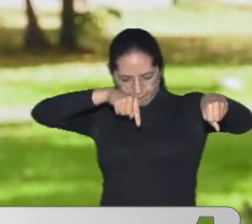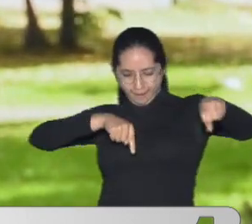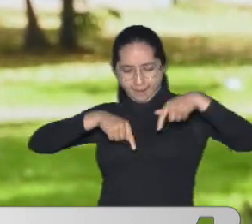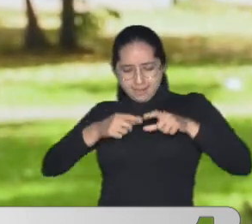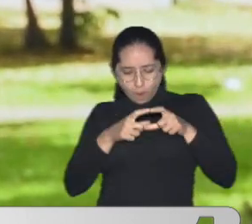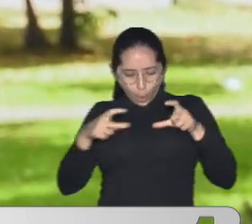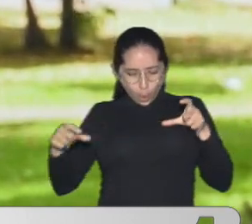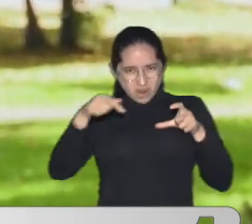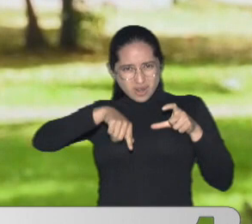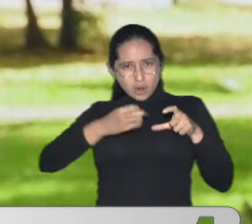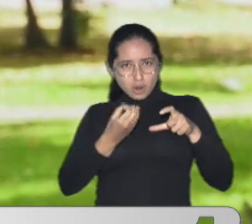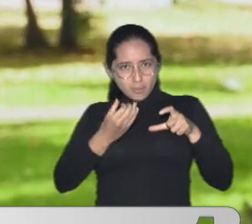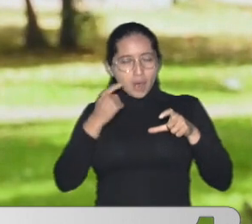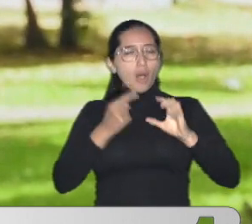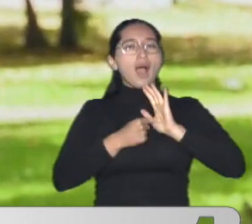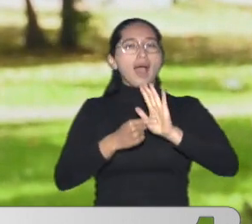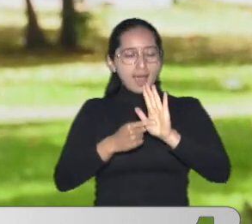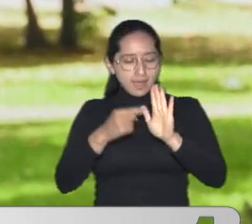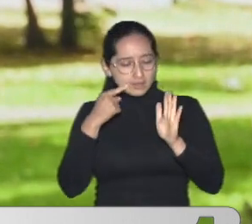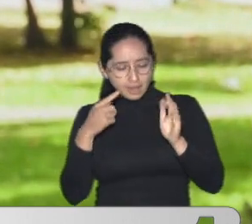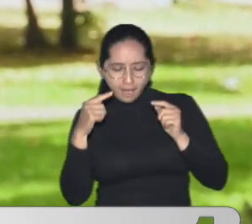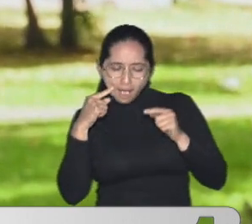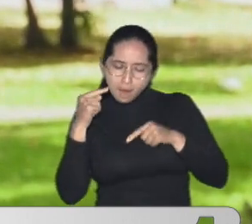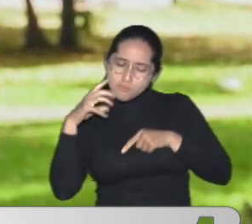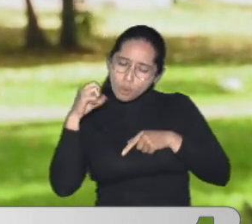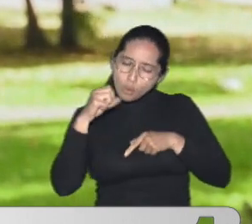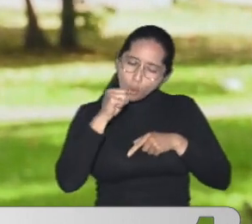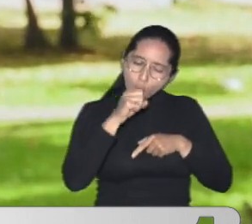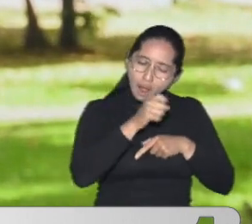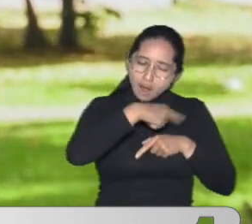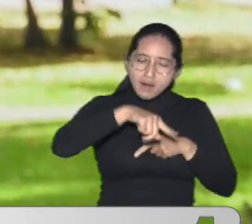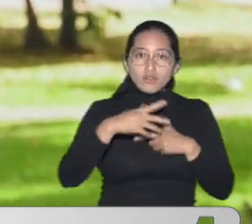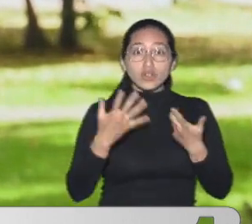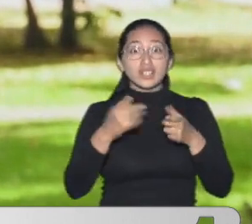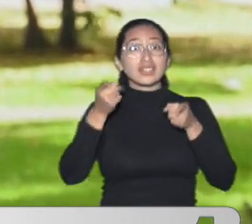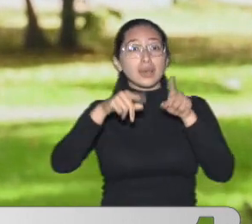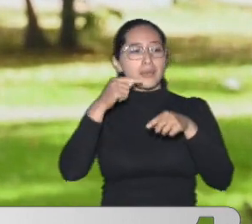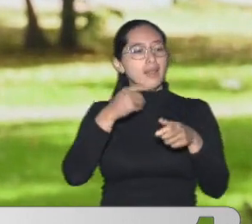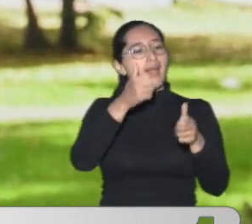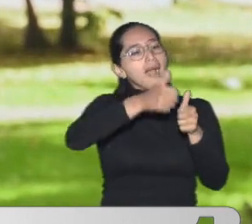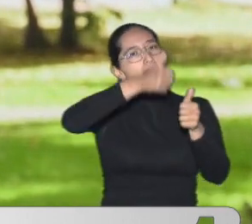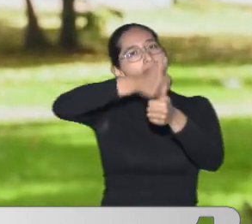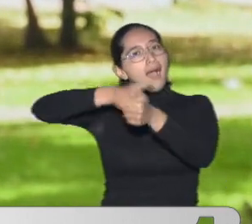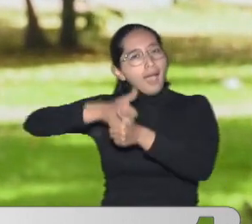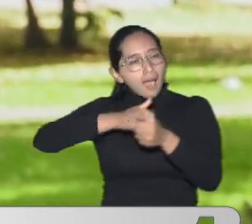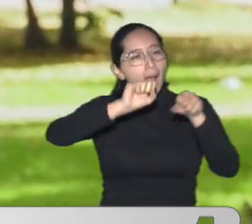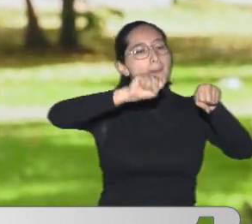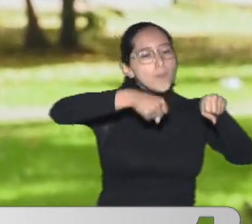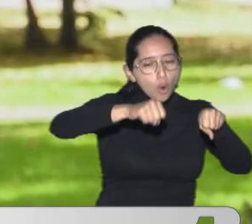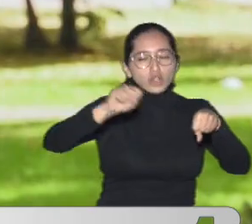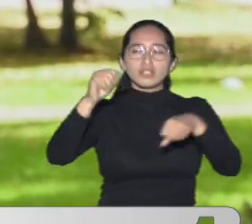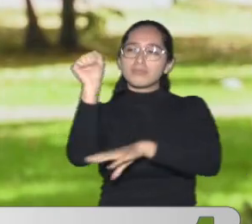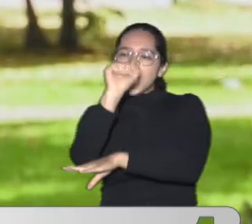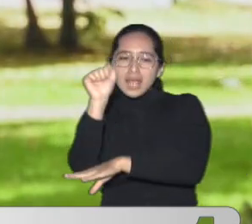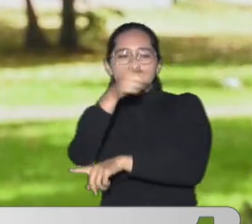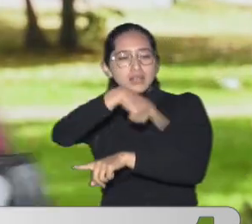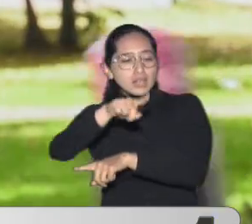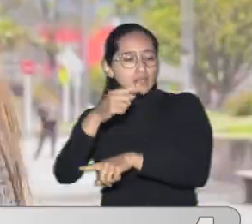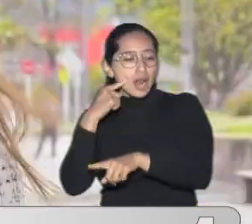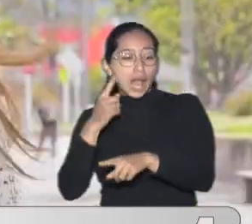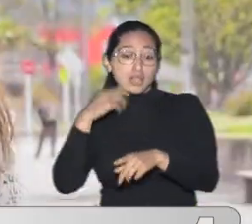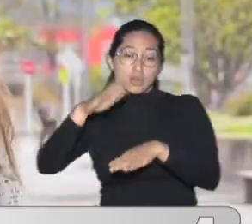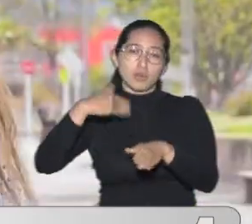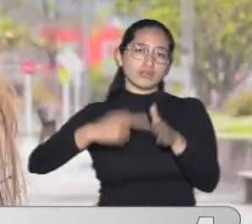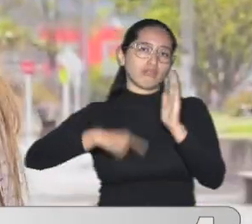caso Y asimismo pues estamos realizando registro de personas, registro de motocicletas y vehículos Para lograr realizar las capturas